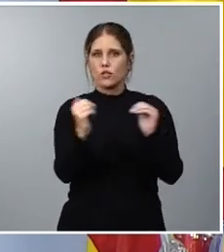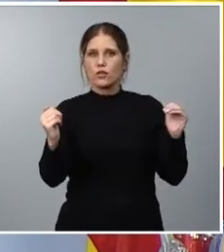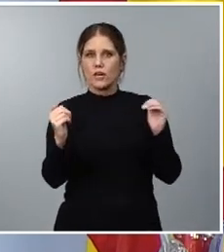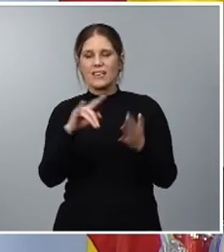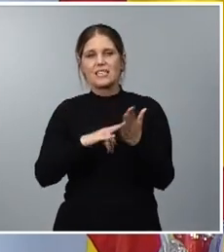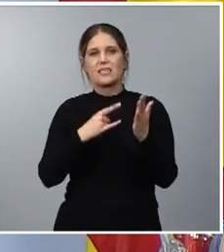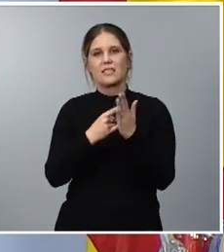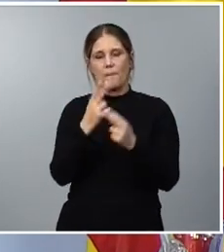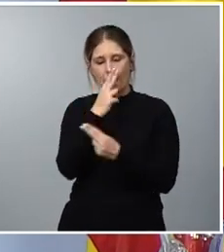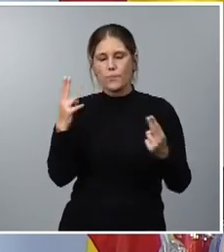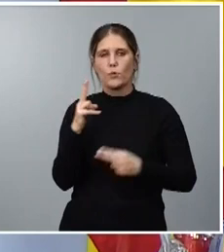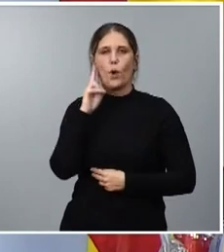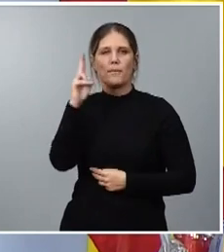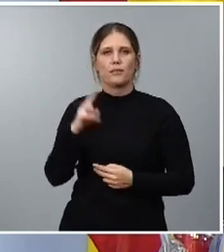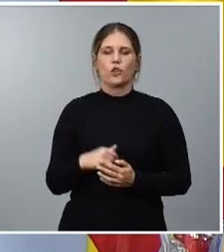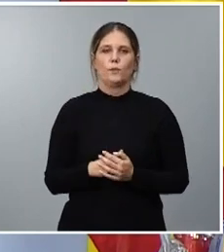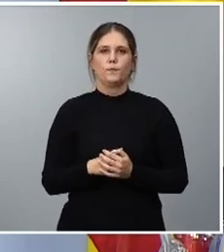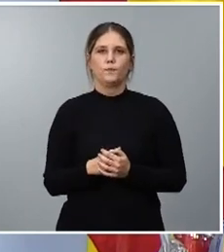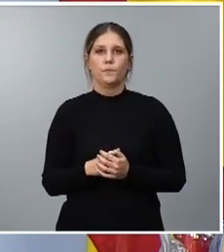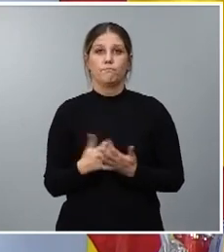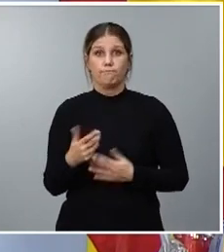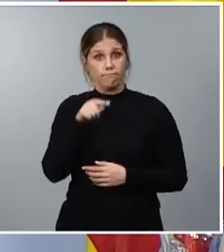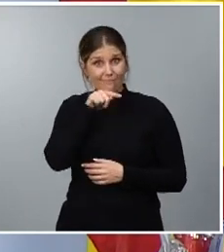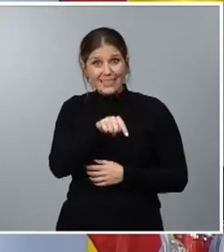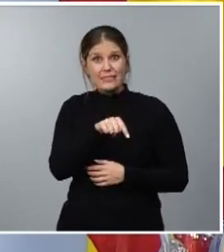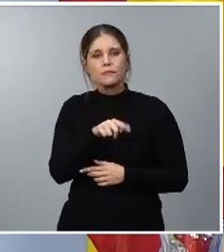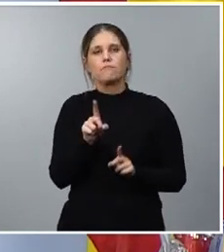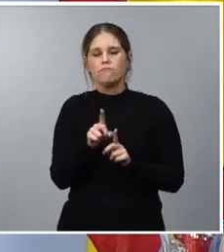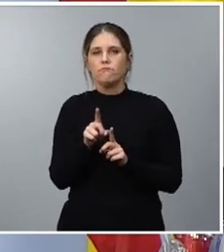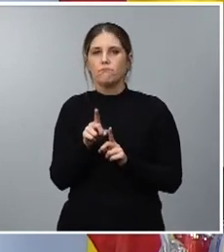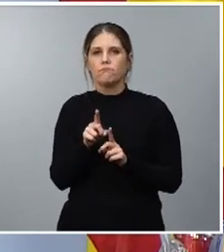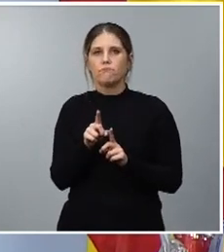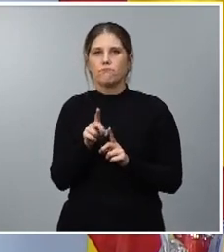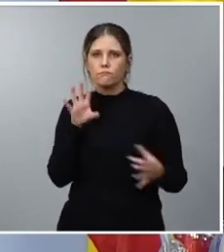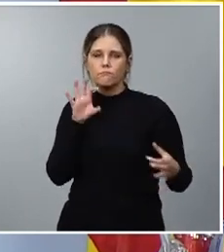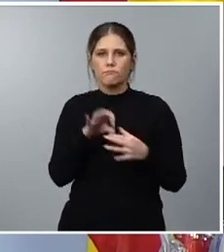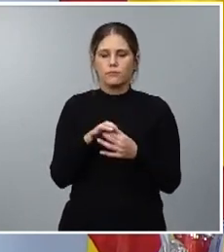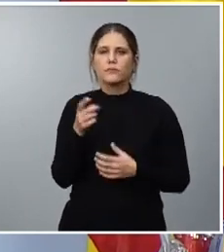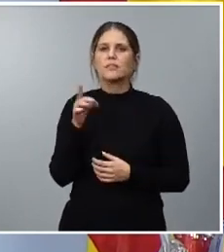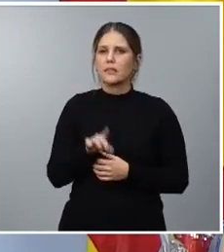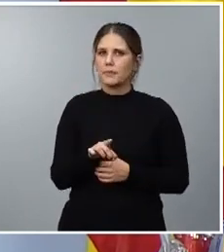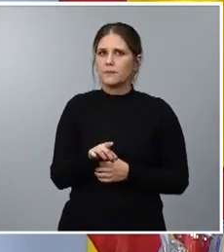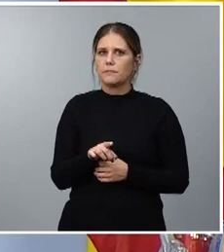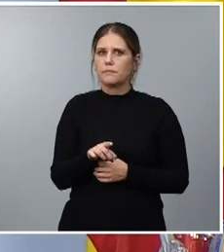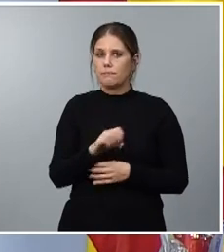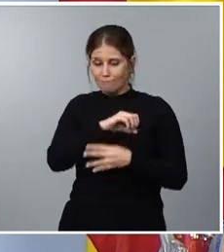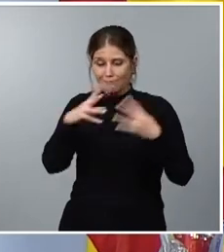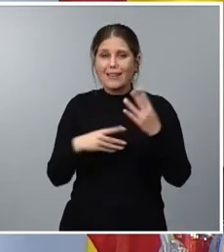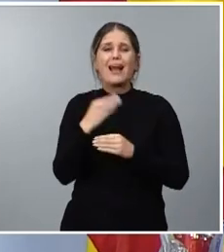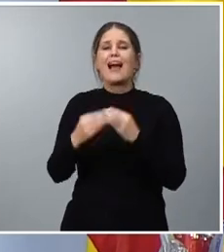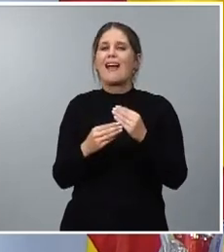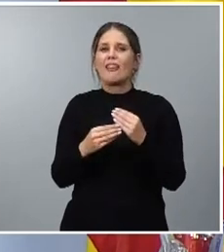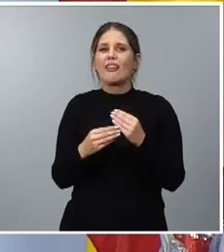público de pensiones. Elemento que además hay que ponerlo en relación con que todo ello se hace sin